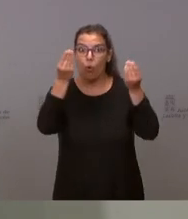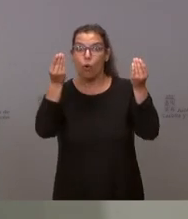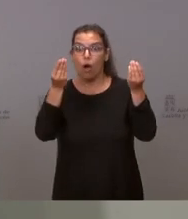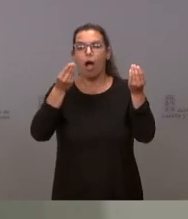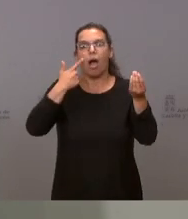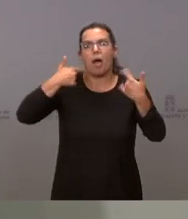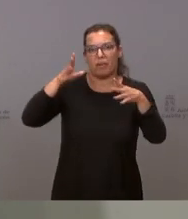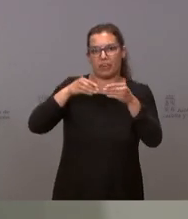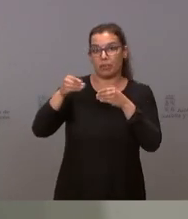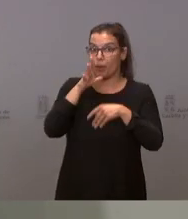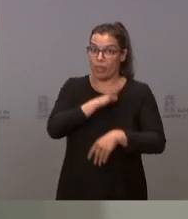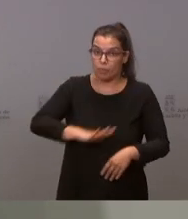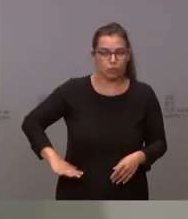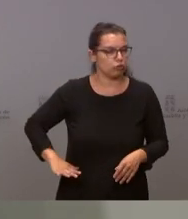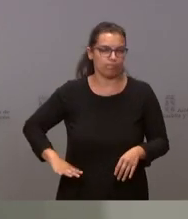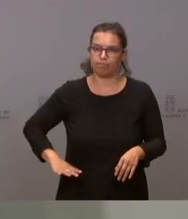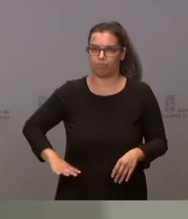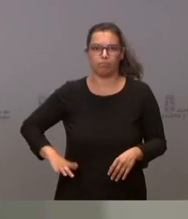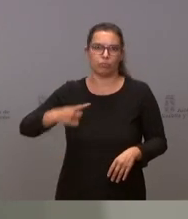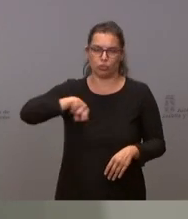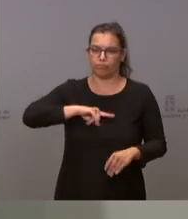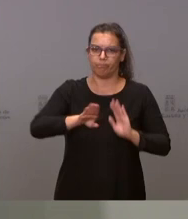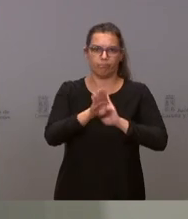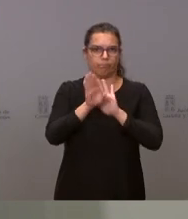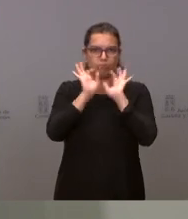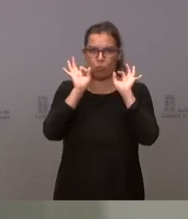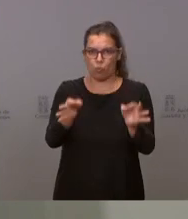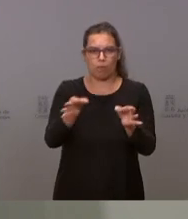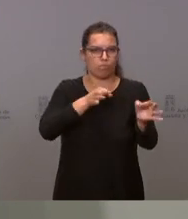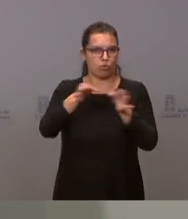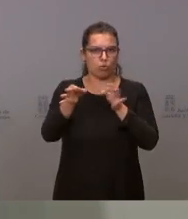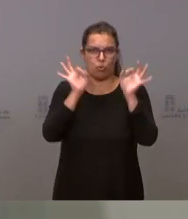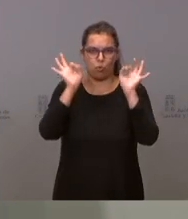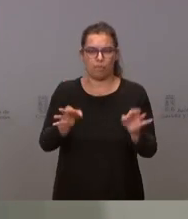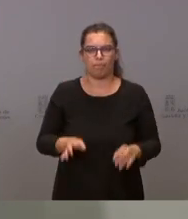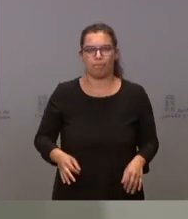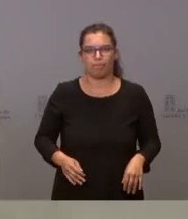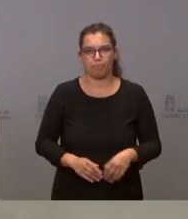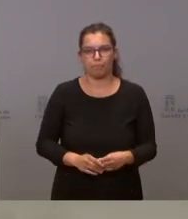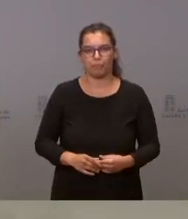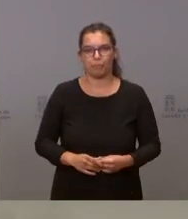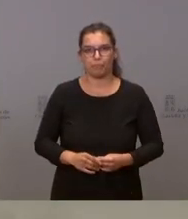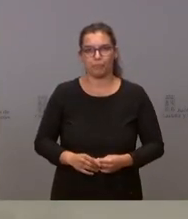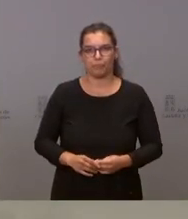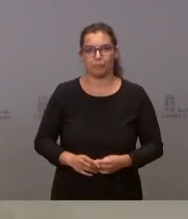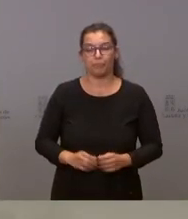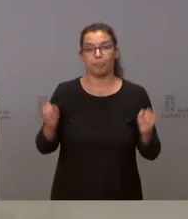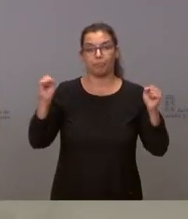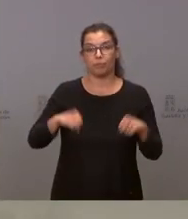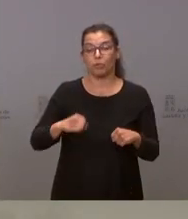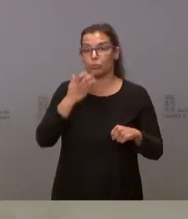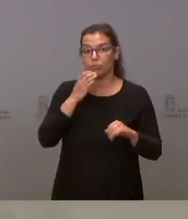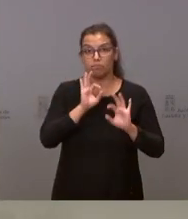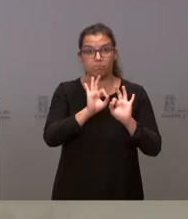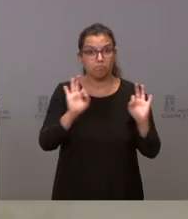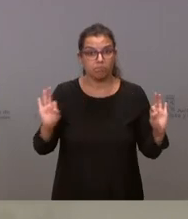no pero en este momento nuestra intención es mantener las medidas y el protocolo tal y como está de acuerdo pues si